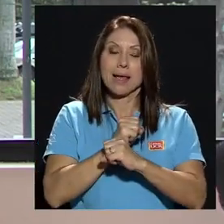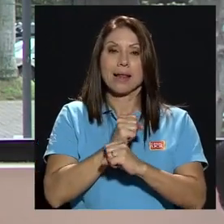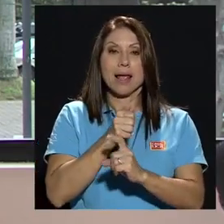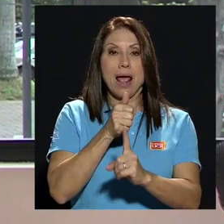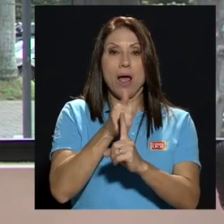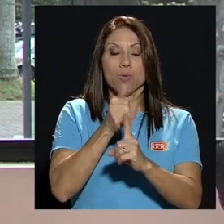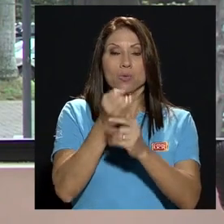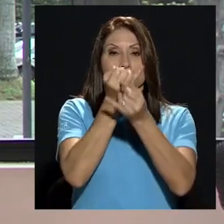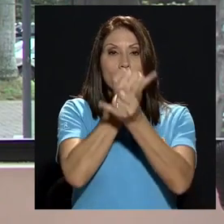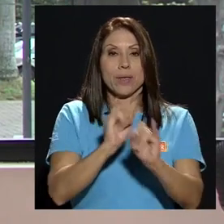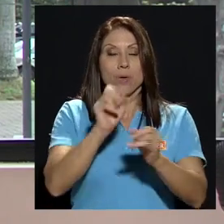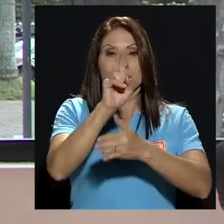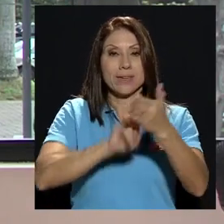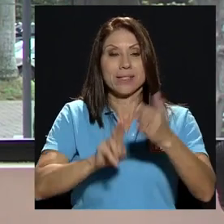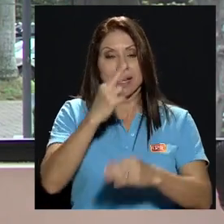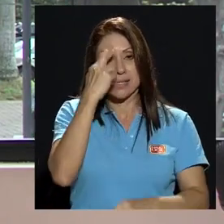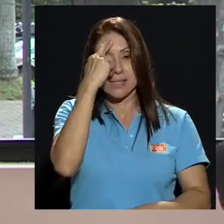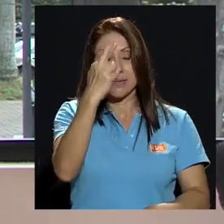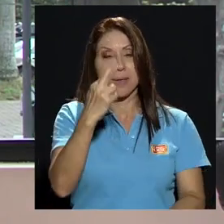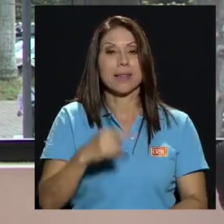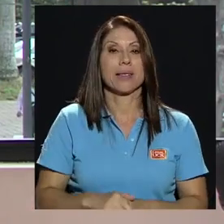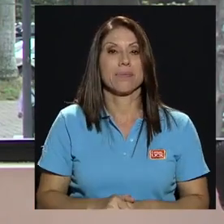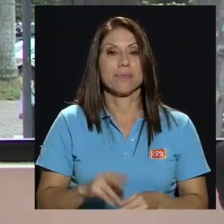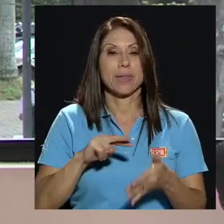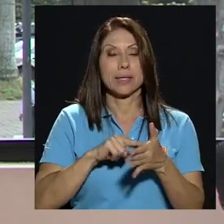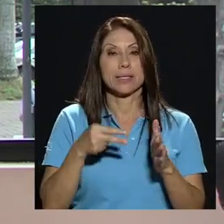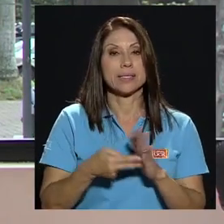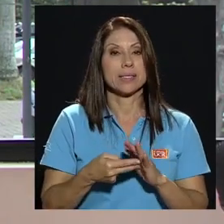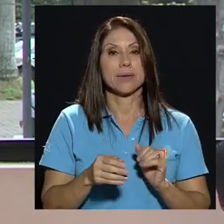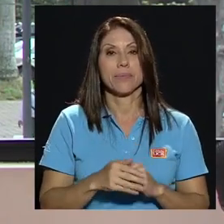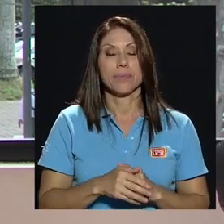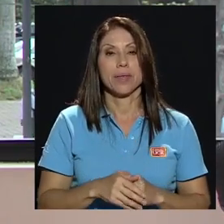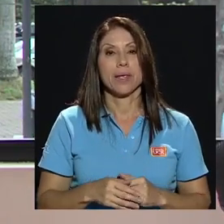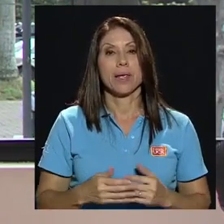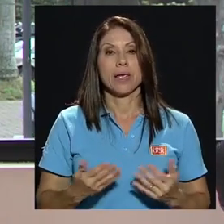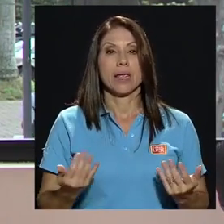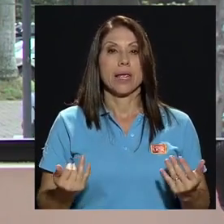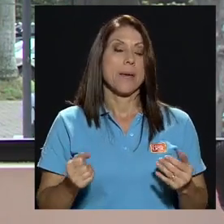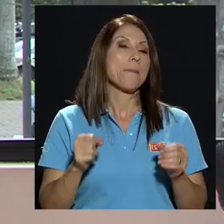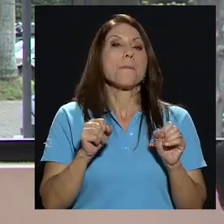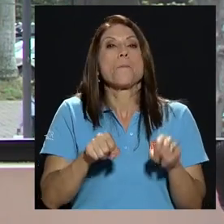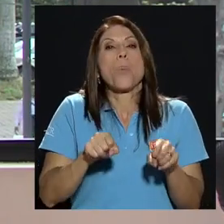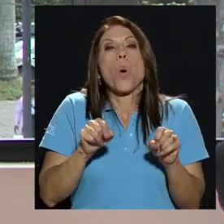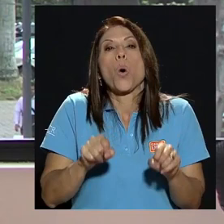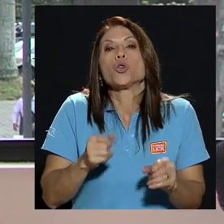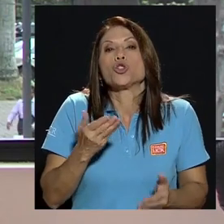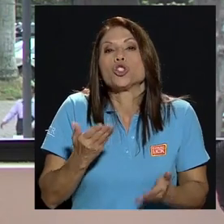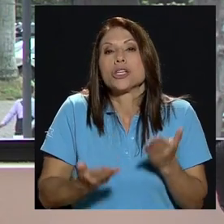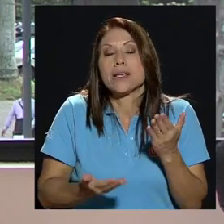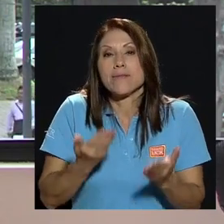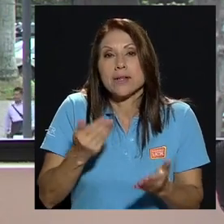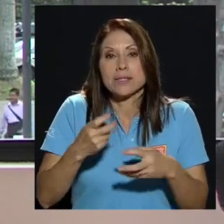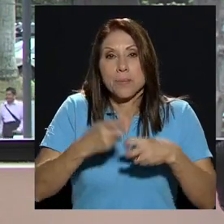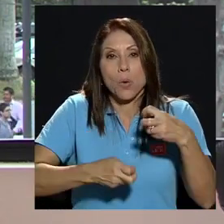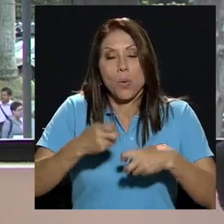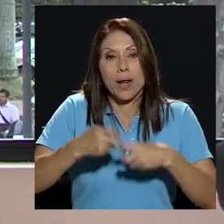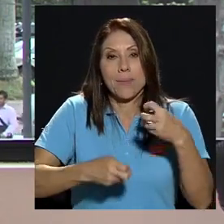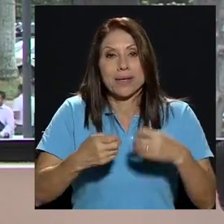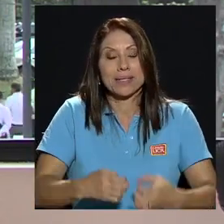autonomía universitaria se respete es decir que los los posibles problemas que existan